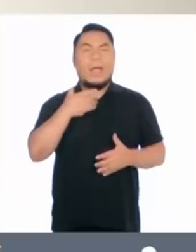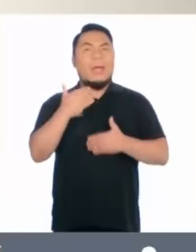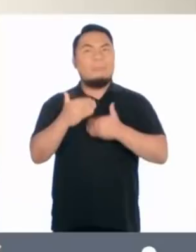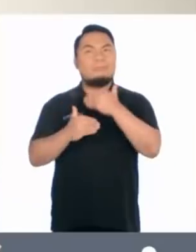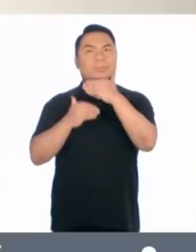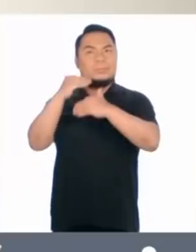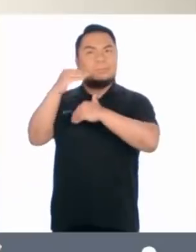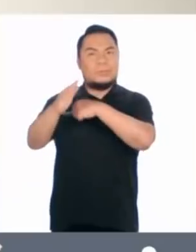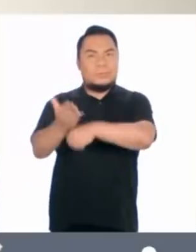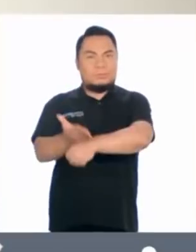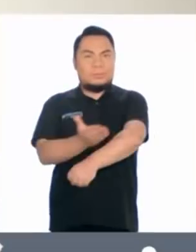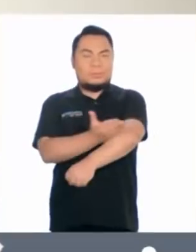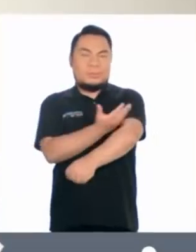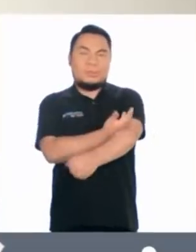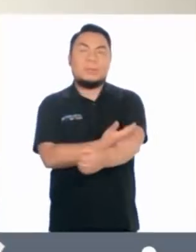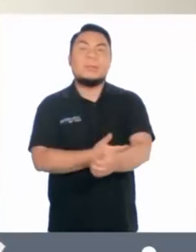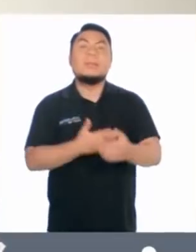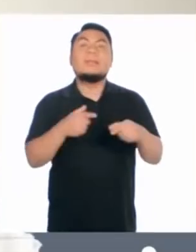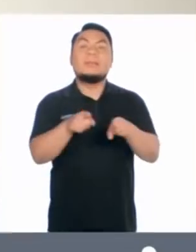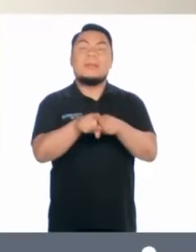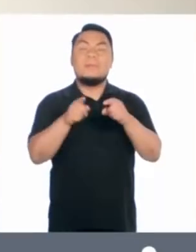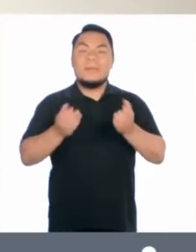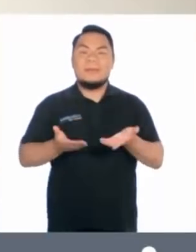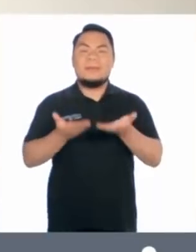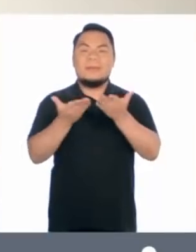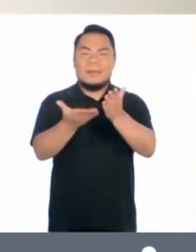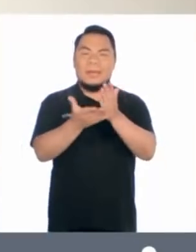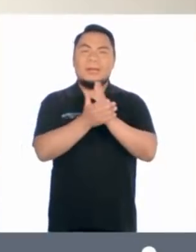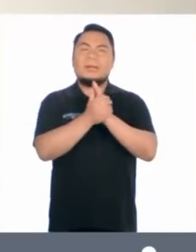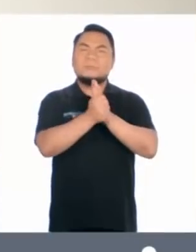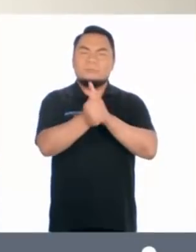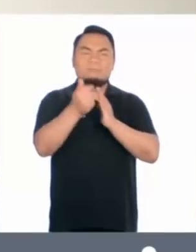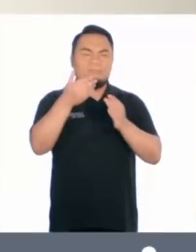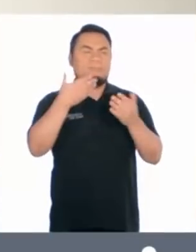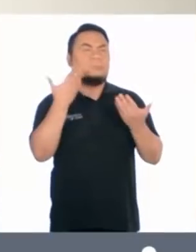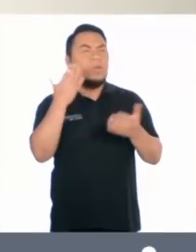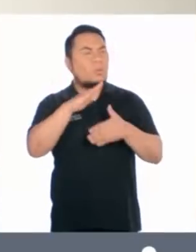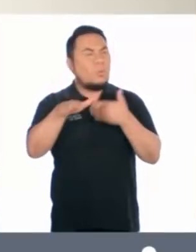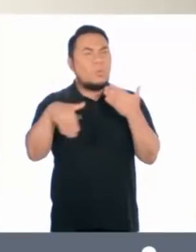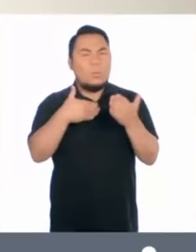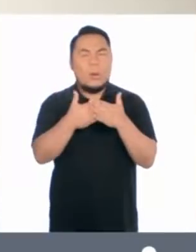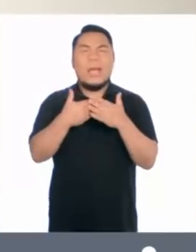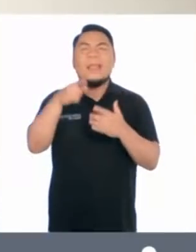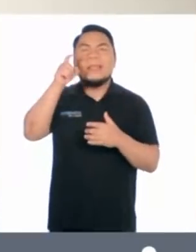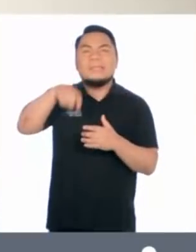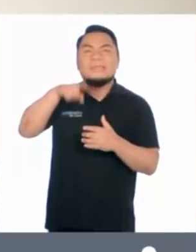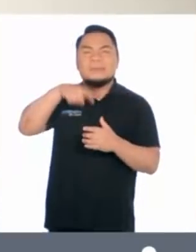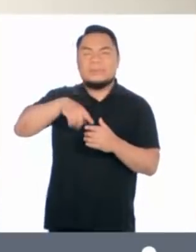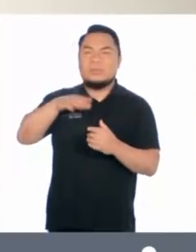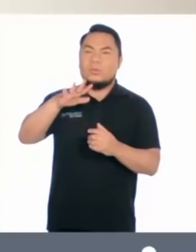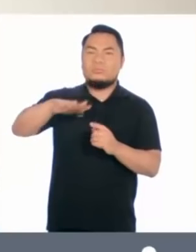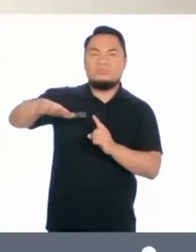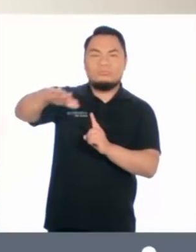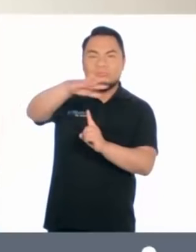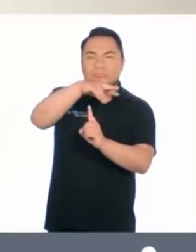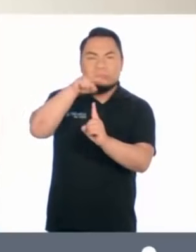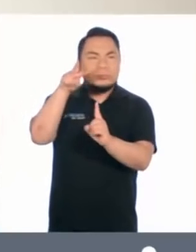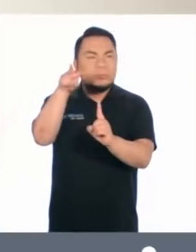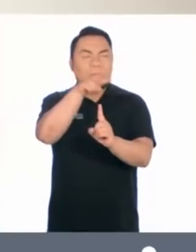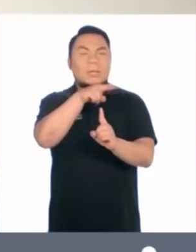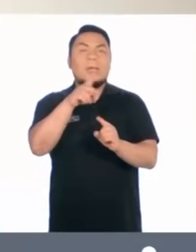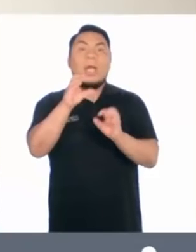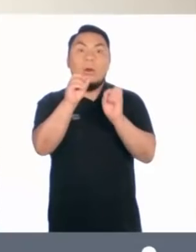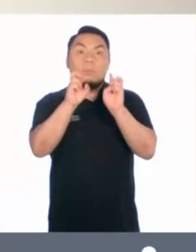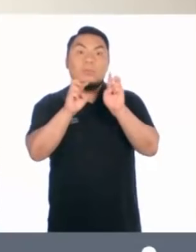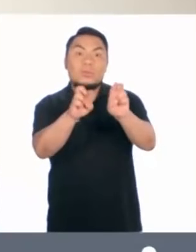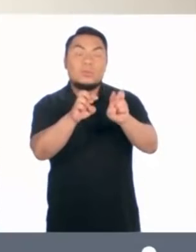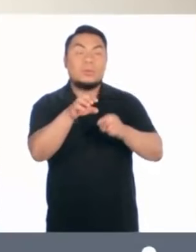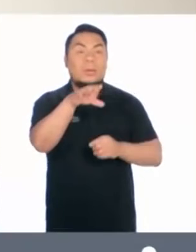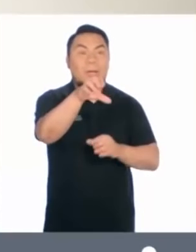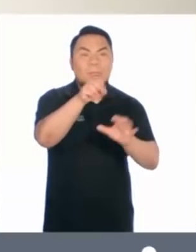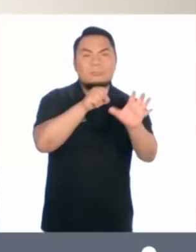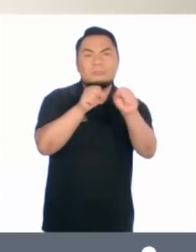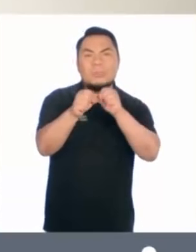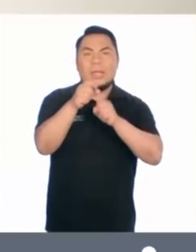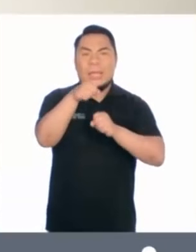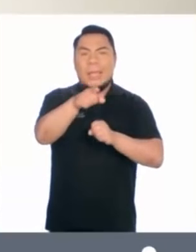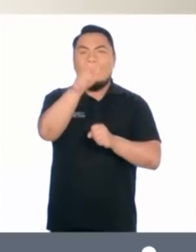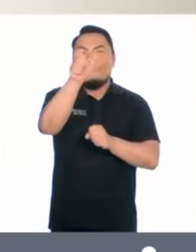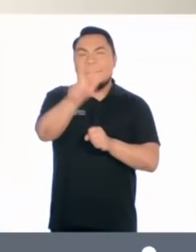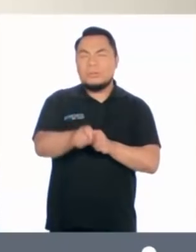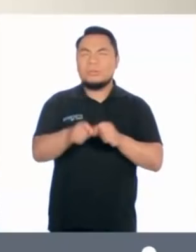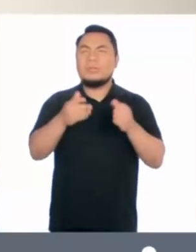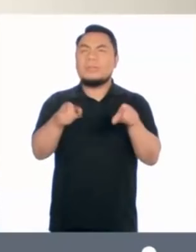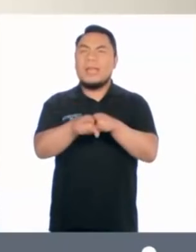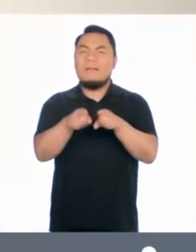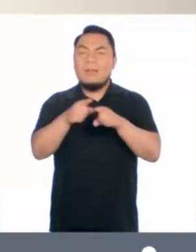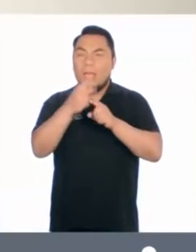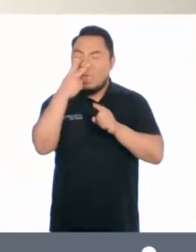personas, sino a generar capacidades para adaptarnos a cualquier entorno y poder identificar oportunidades en